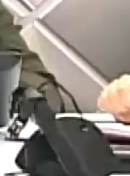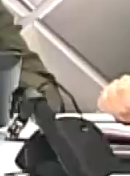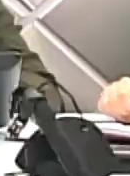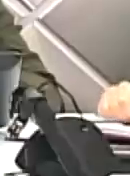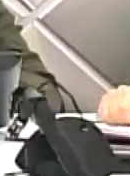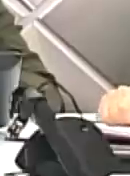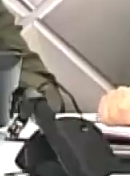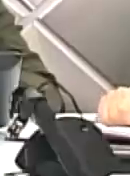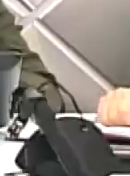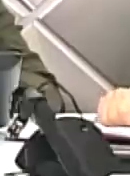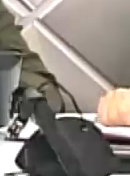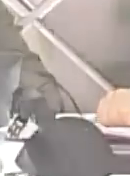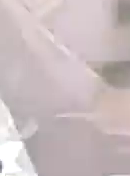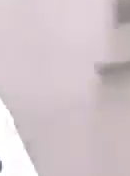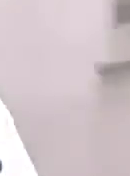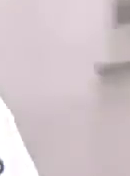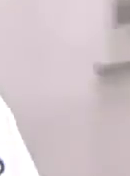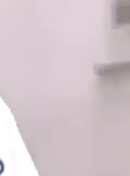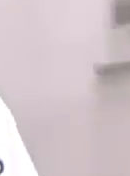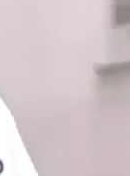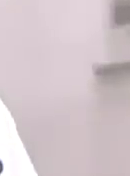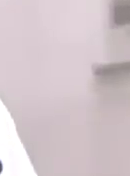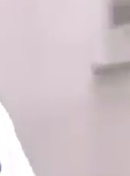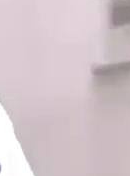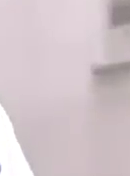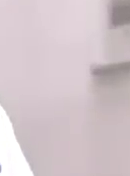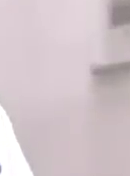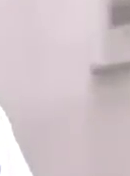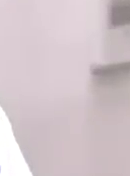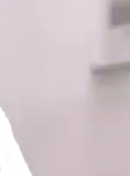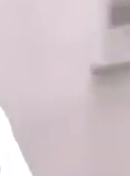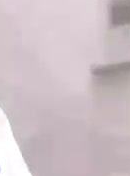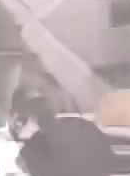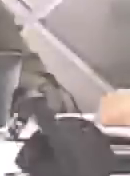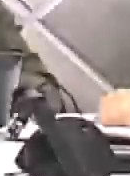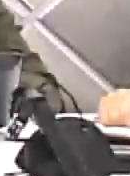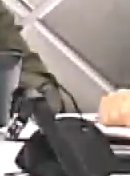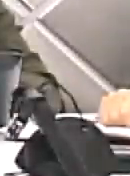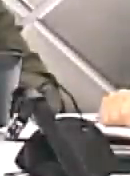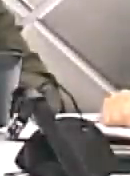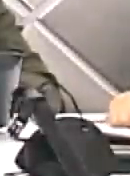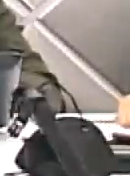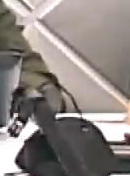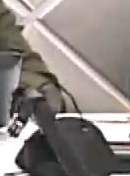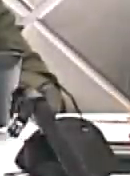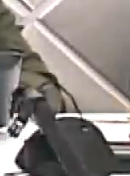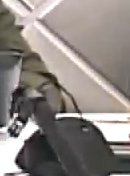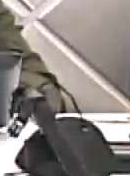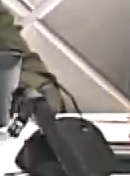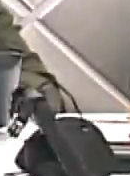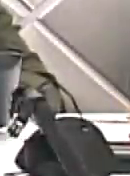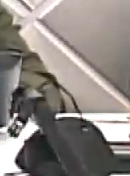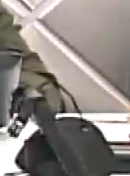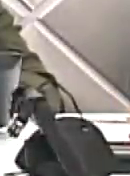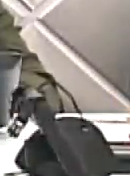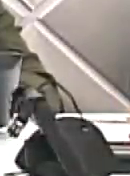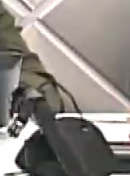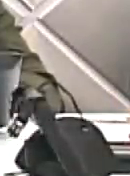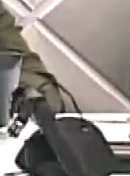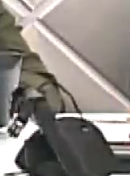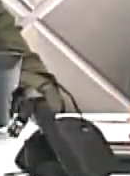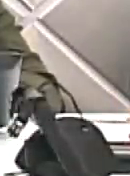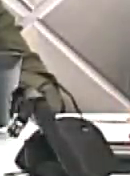pocas horas entrará en la zona norte, por el oriente del país, a Venezuela.